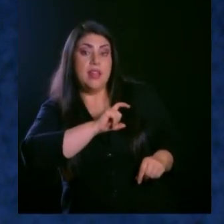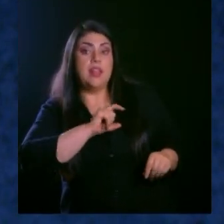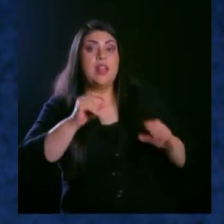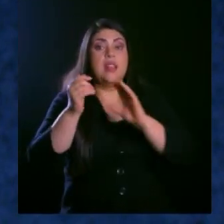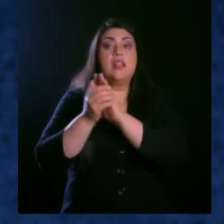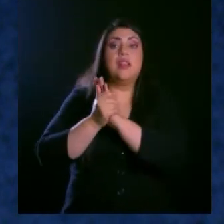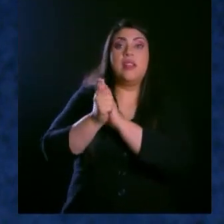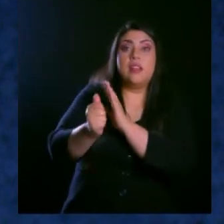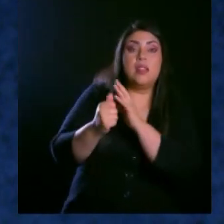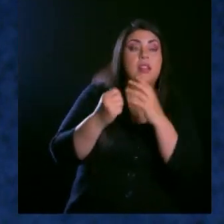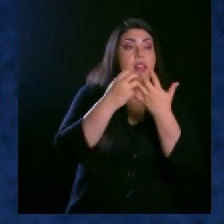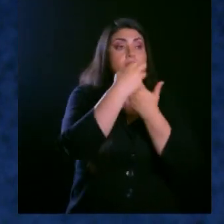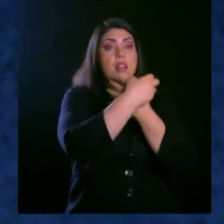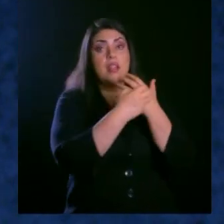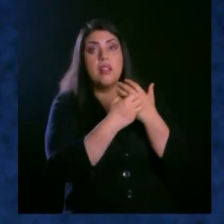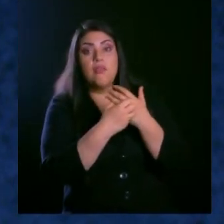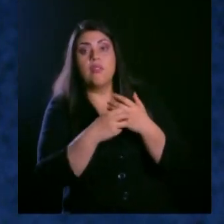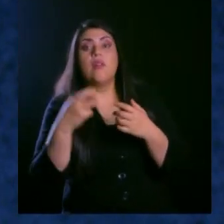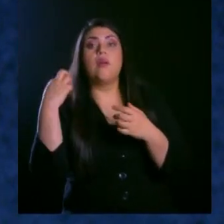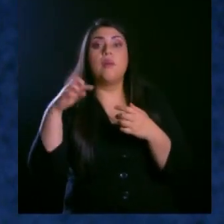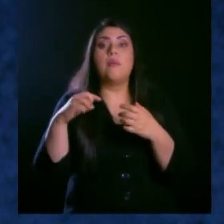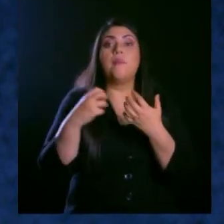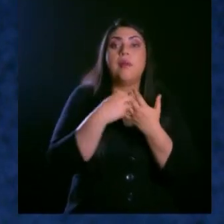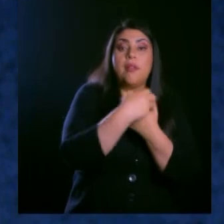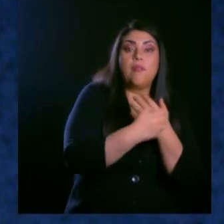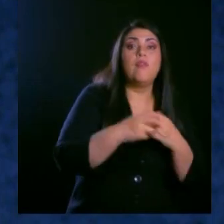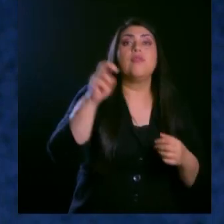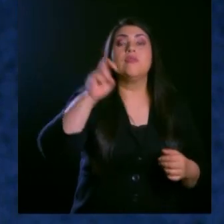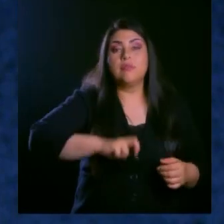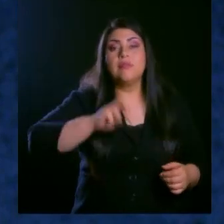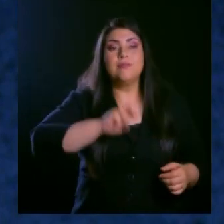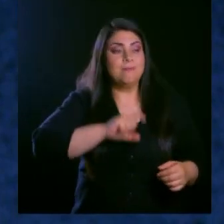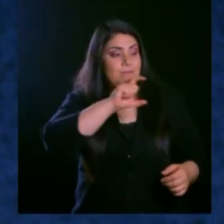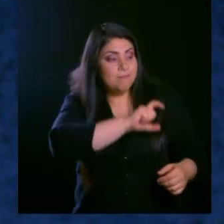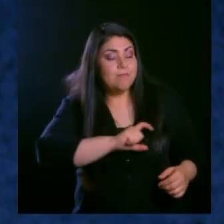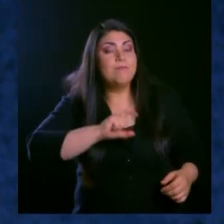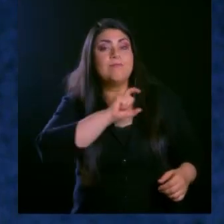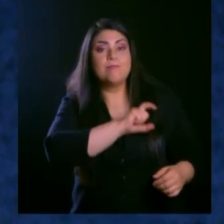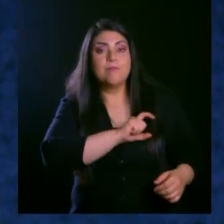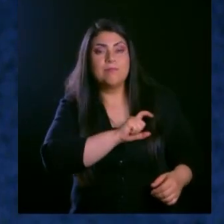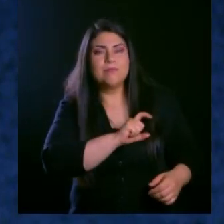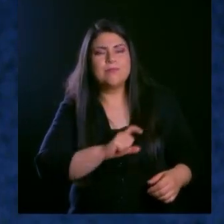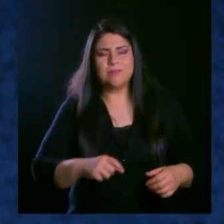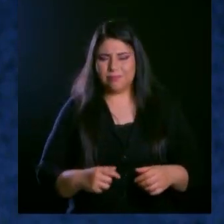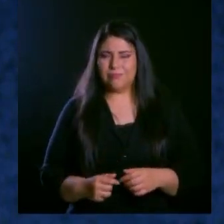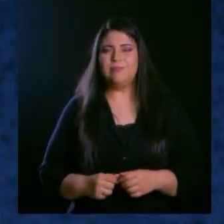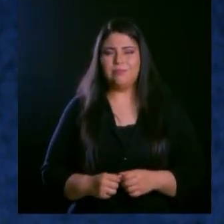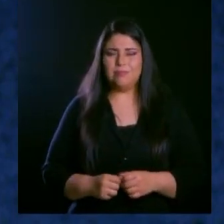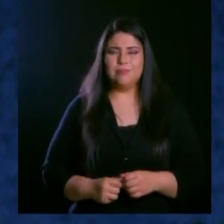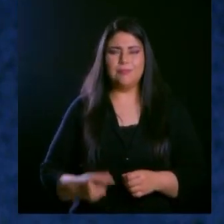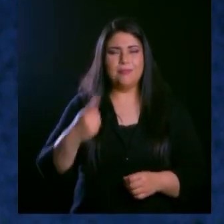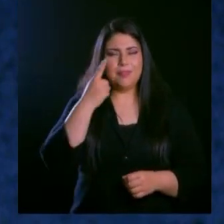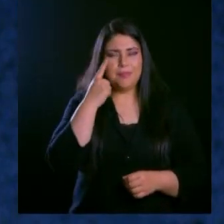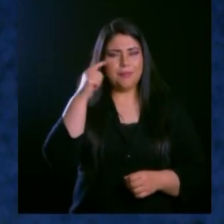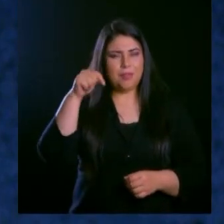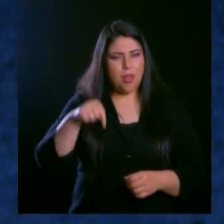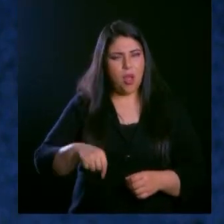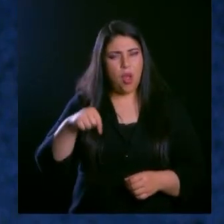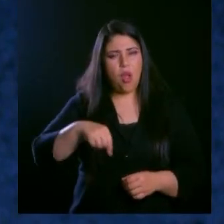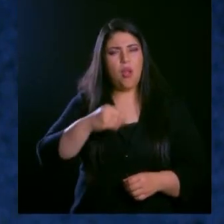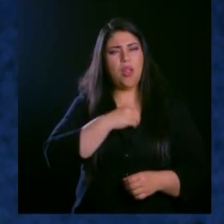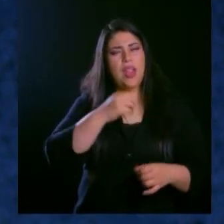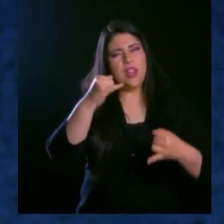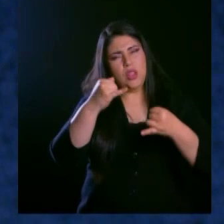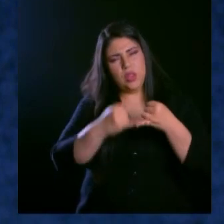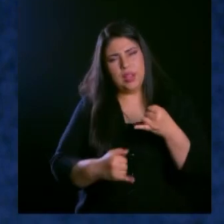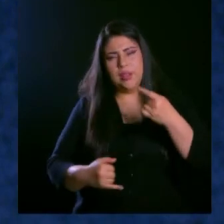Para llevar fruto hay que desarrollar carácter. Es aquí que yo quiero terminar este mensaje